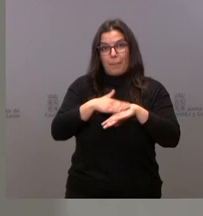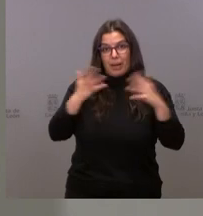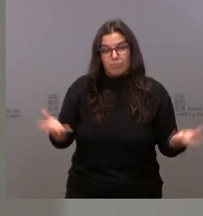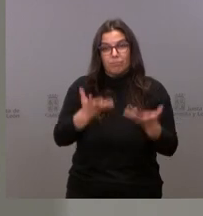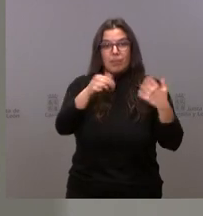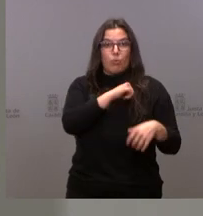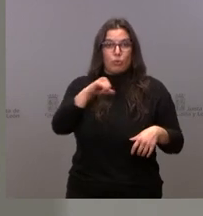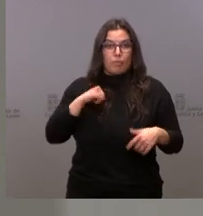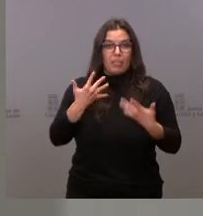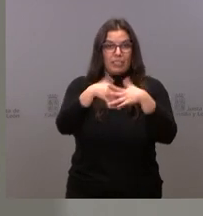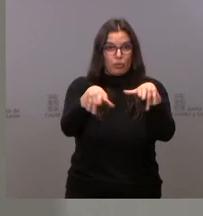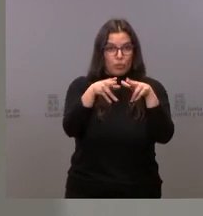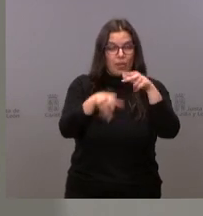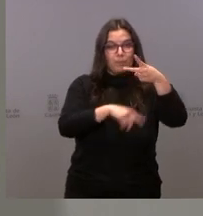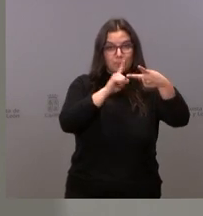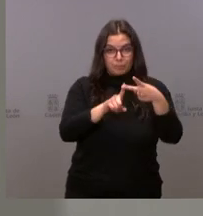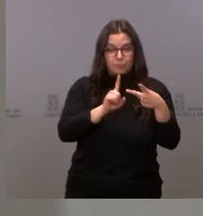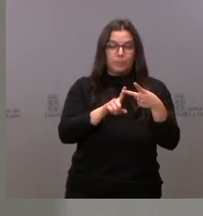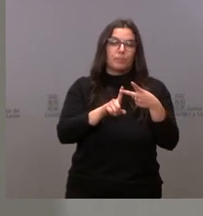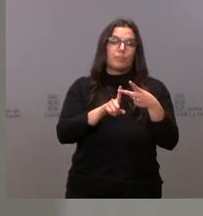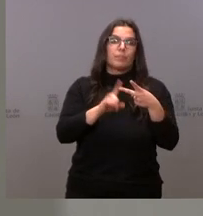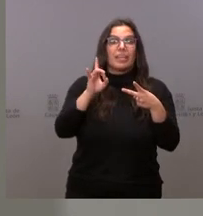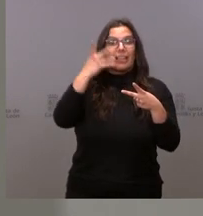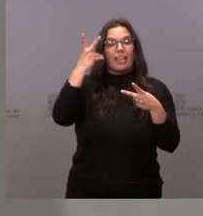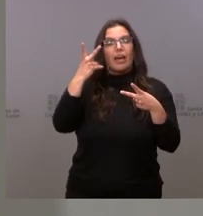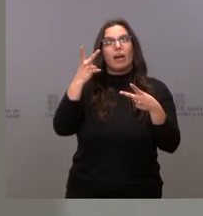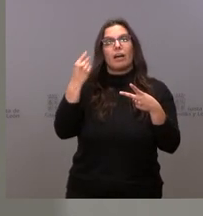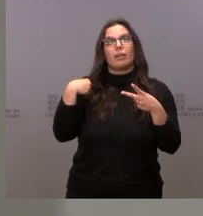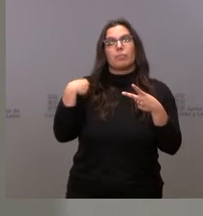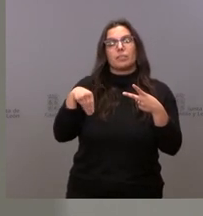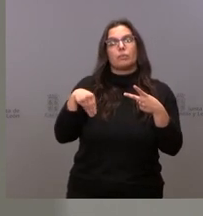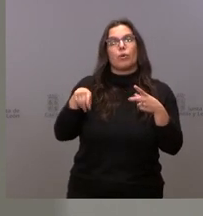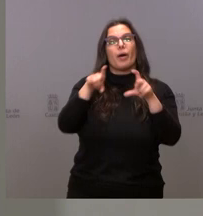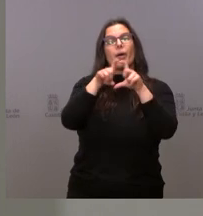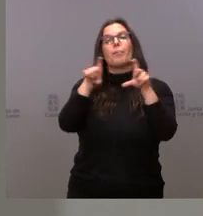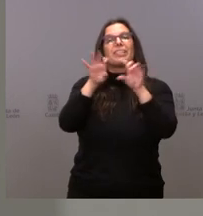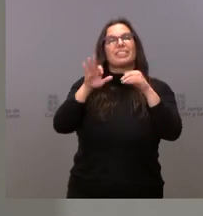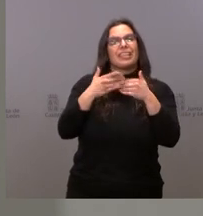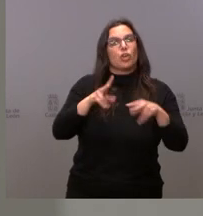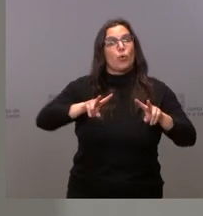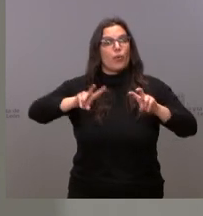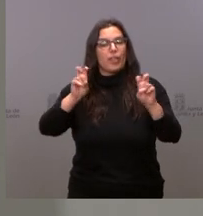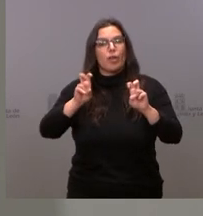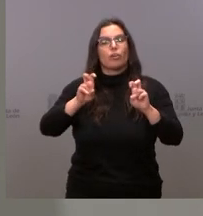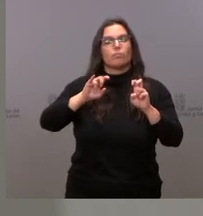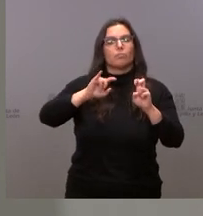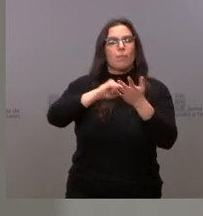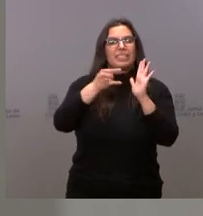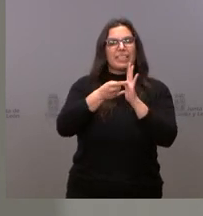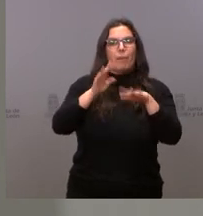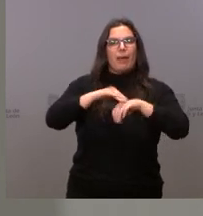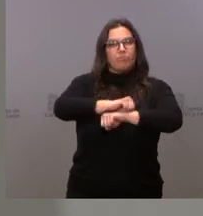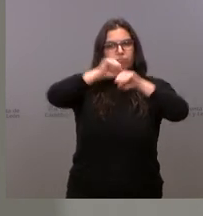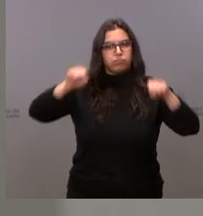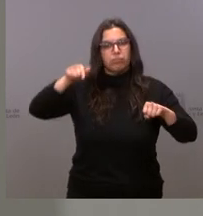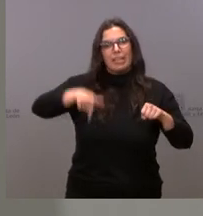autonomía e integración social. La segunda iniciativa es la puesta en marcha de un hub de innovación como mecanismo para consolidar en nuestra comunidad de forma